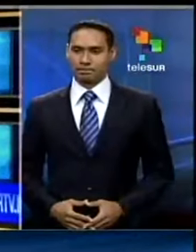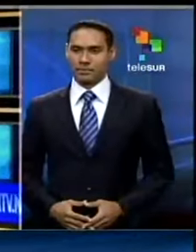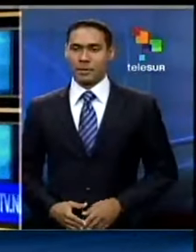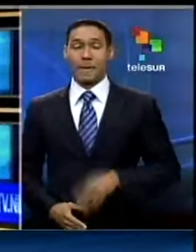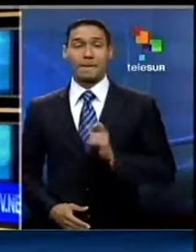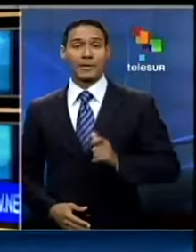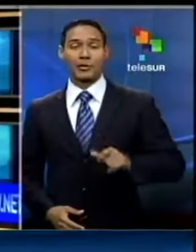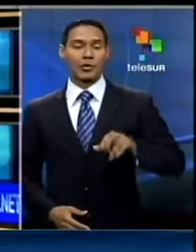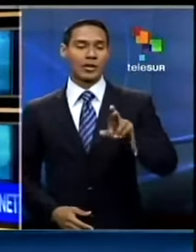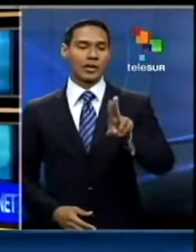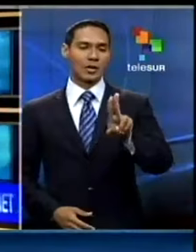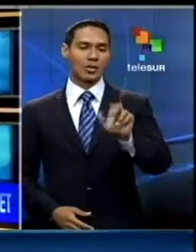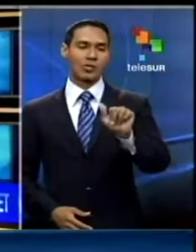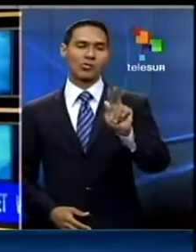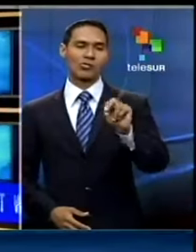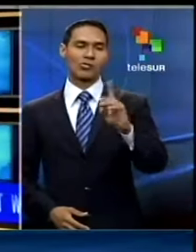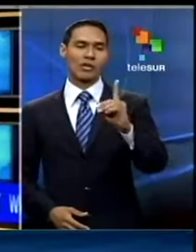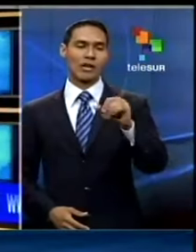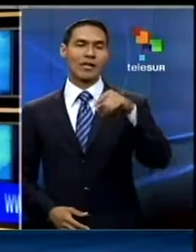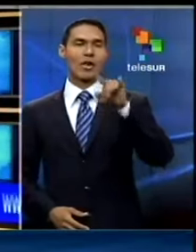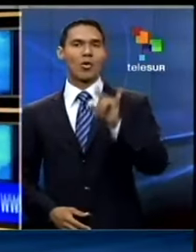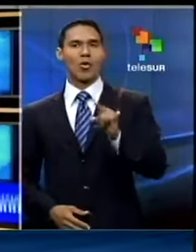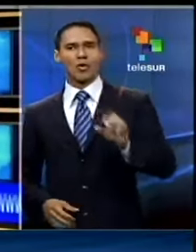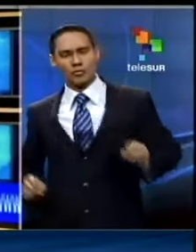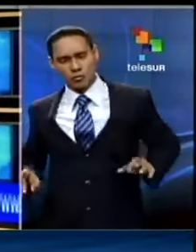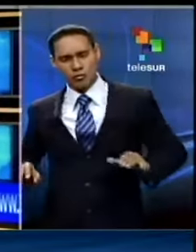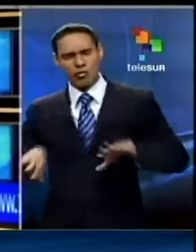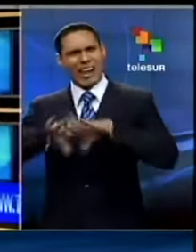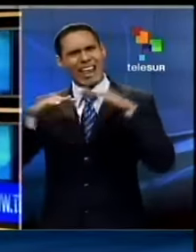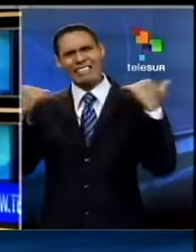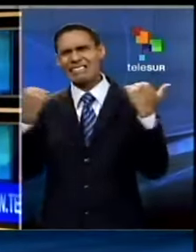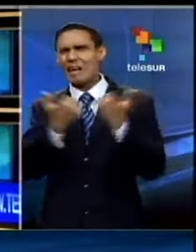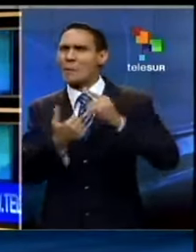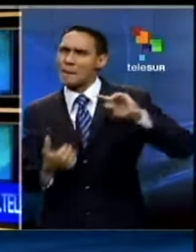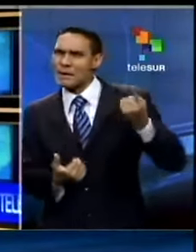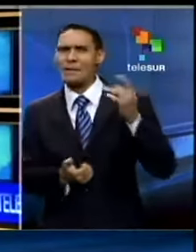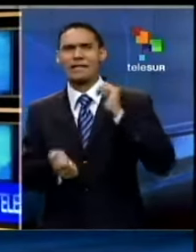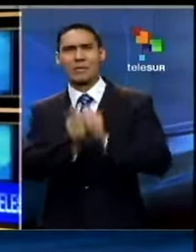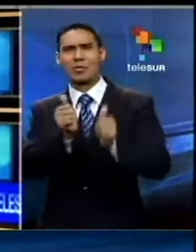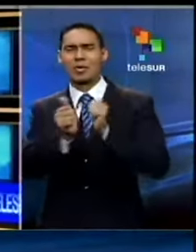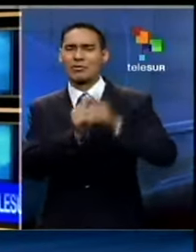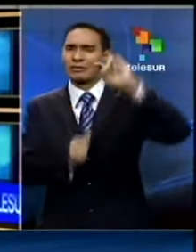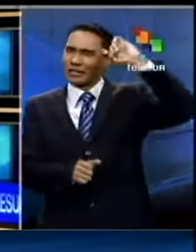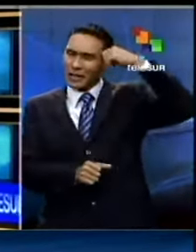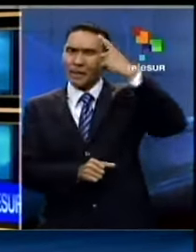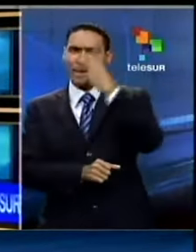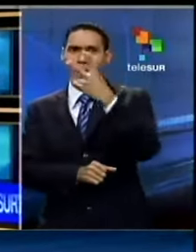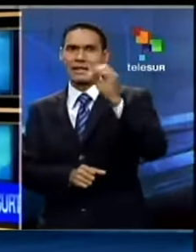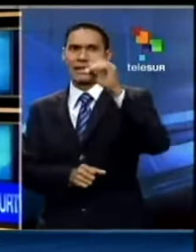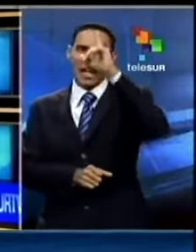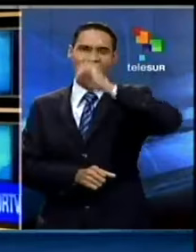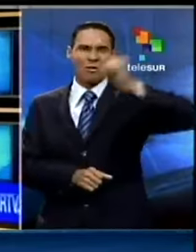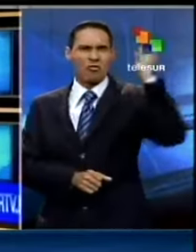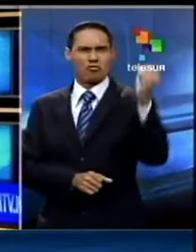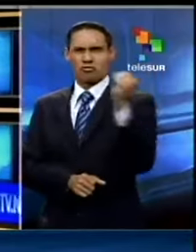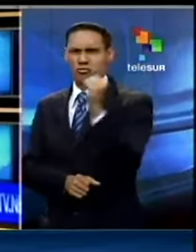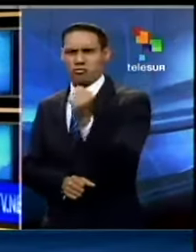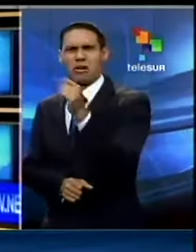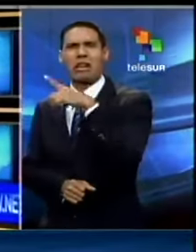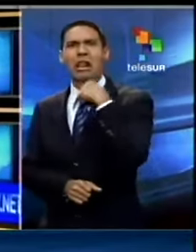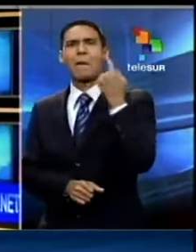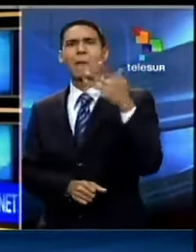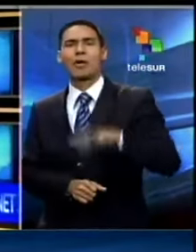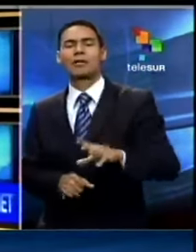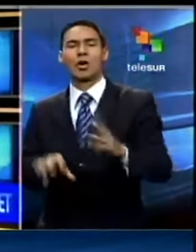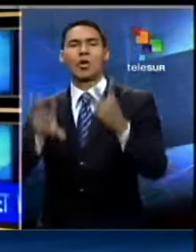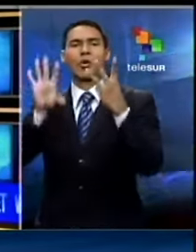Miles de ruandeses llenaron este lunes el principal estadio deportivo del país para conmemorar los 20 años del genocidio que causó la